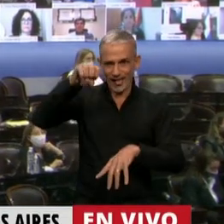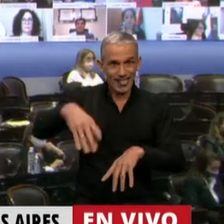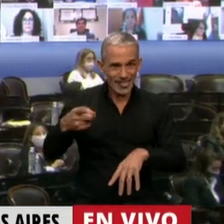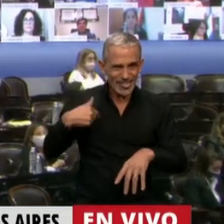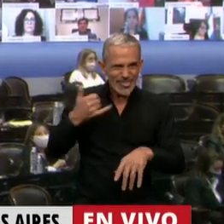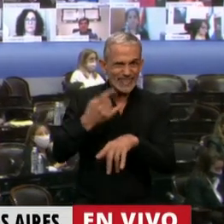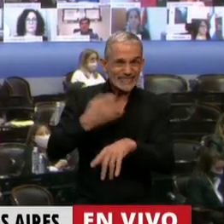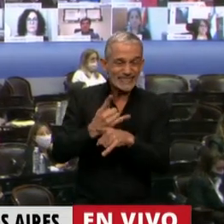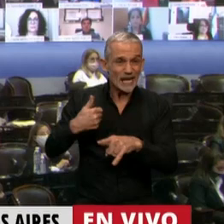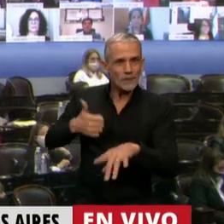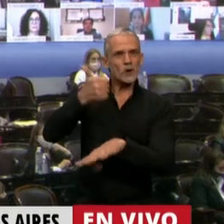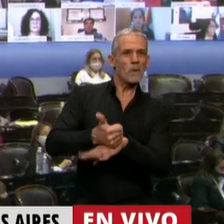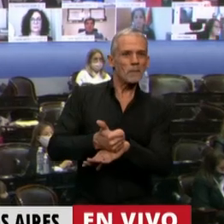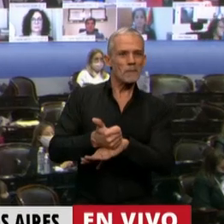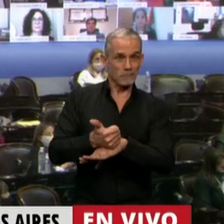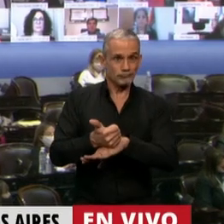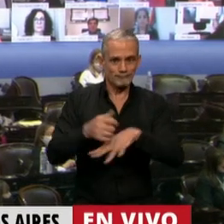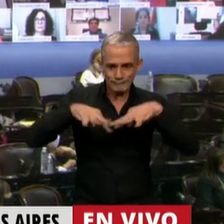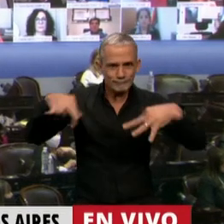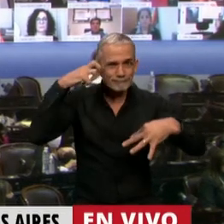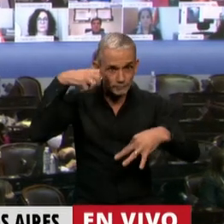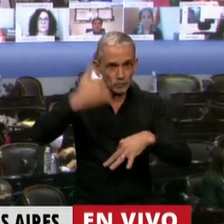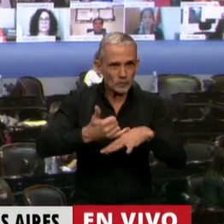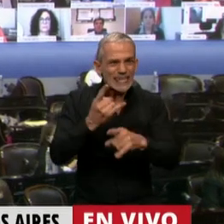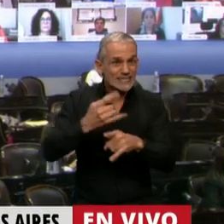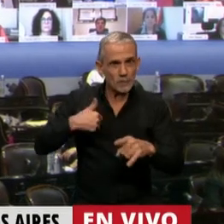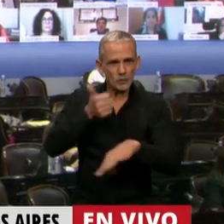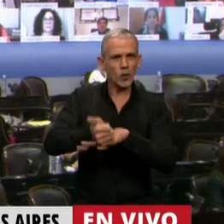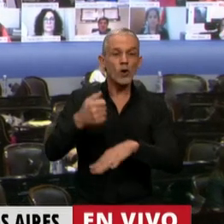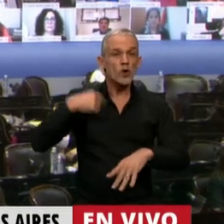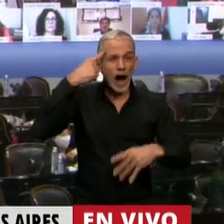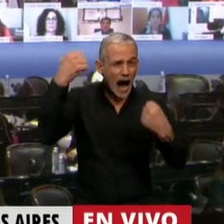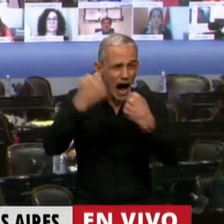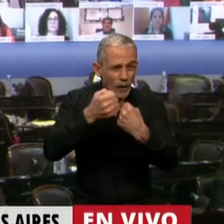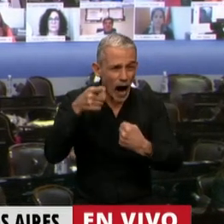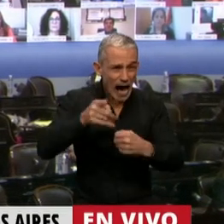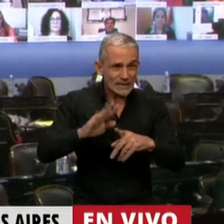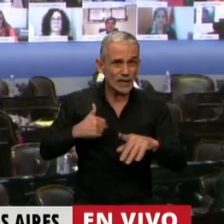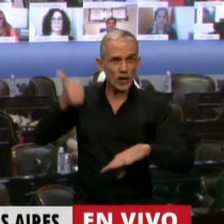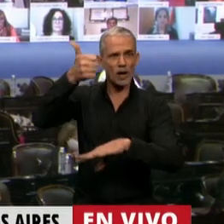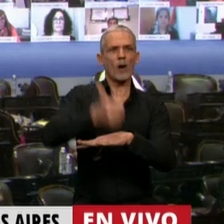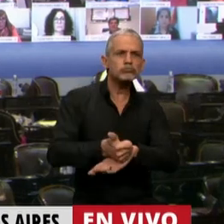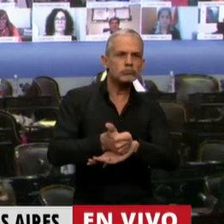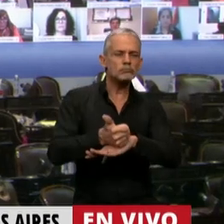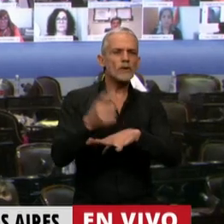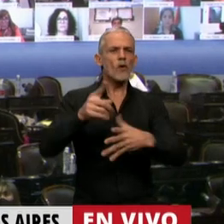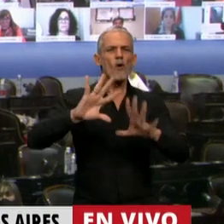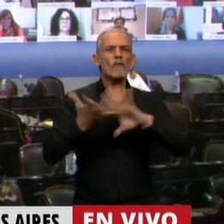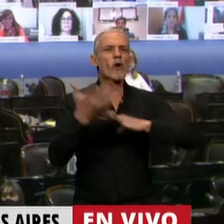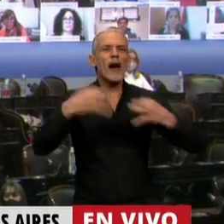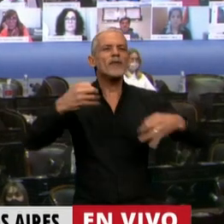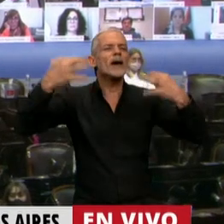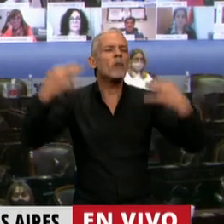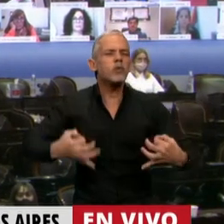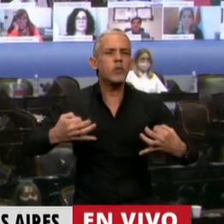como presidenta del bloque, no quiero convalidar esta idea de que la presencialidad es la norma que debe